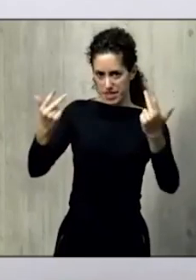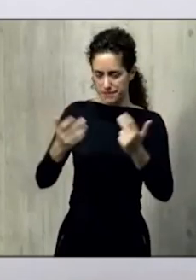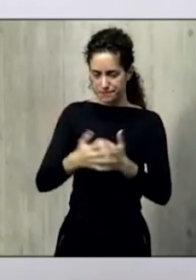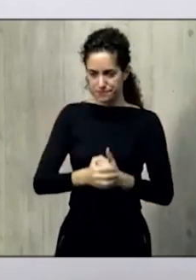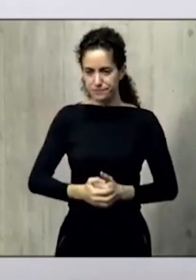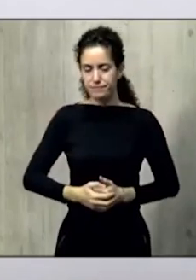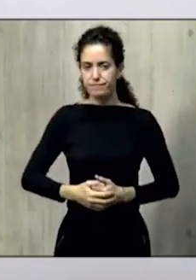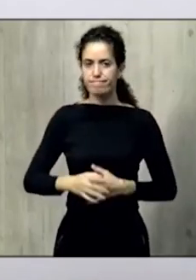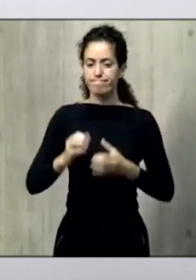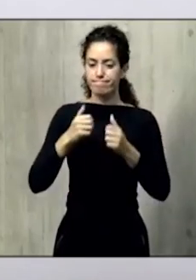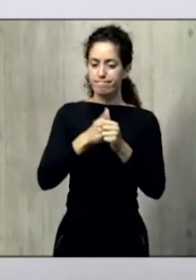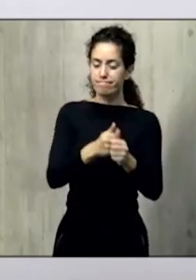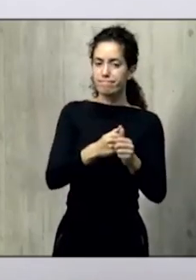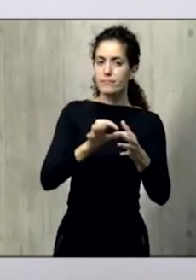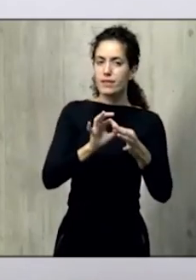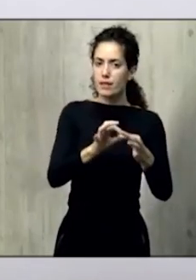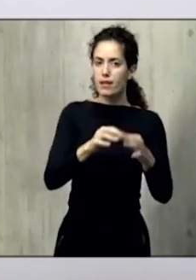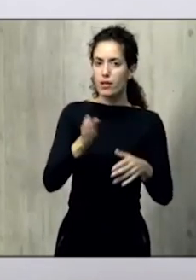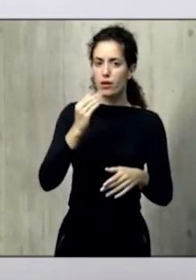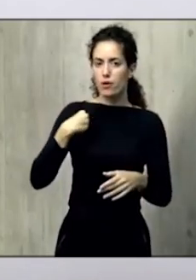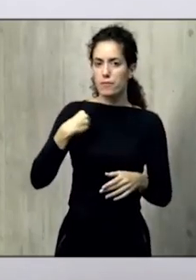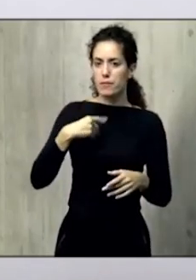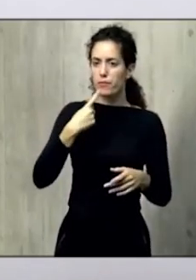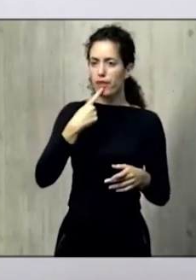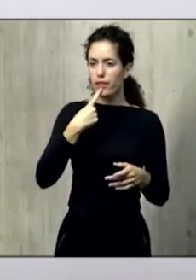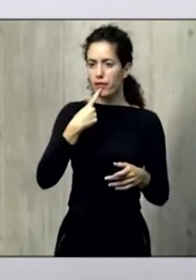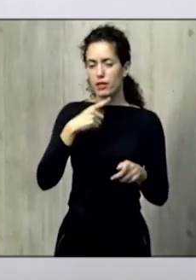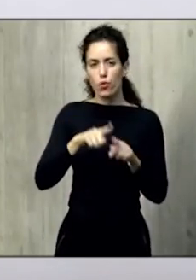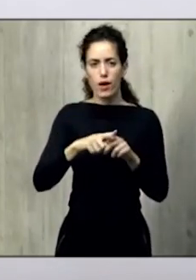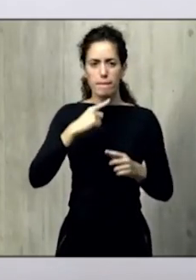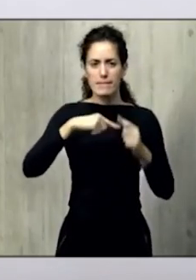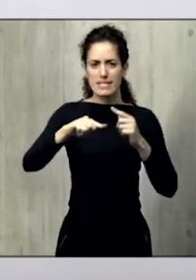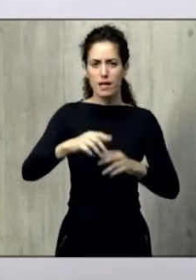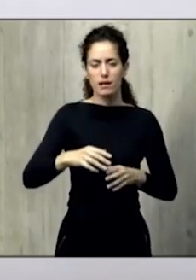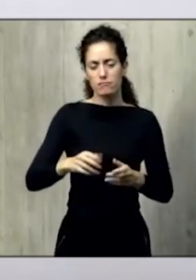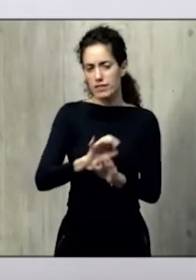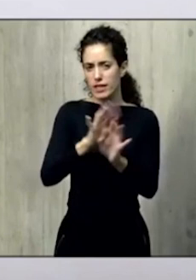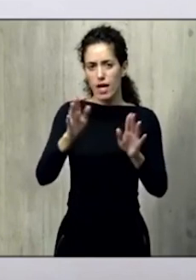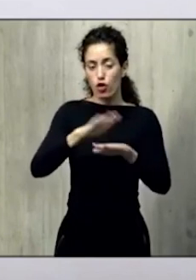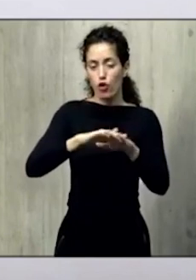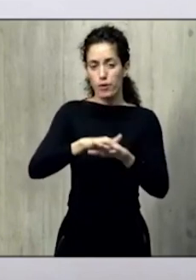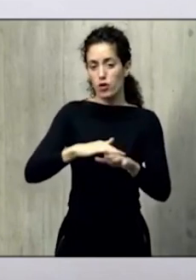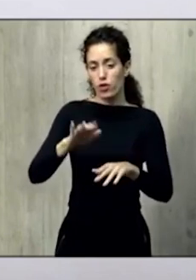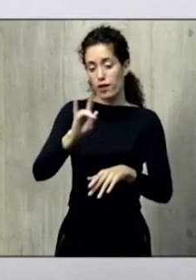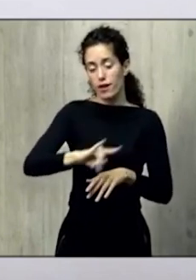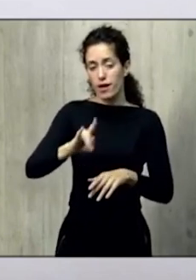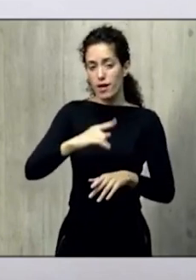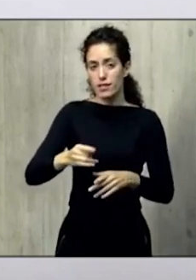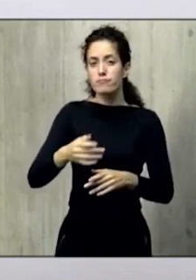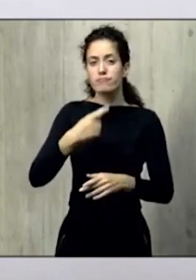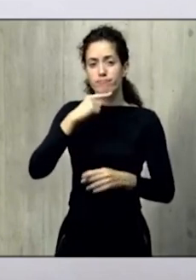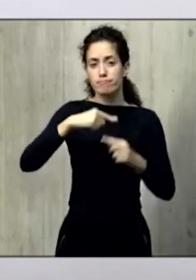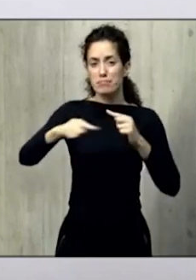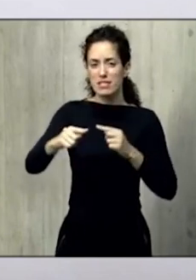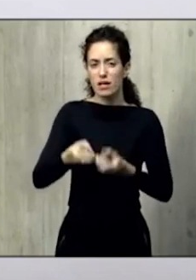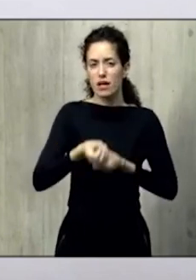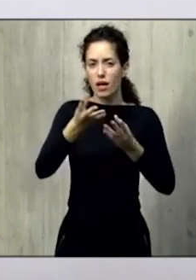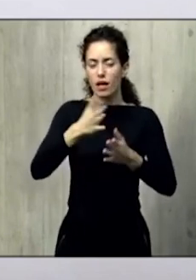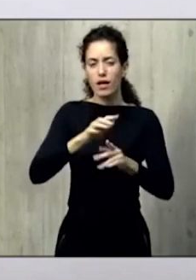Quisiéramos destacar y mandar un mensaje claro desde el gobierno de Canarias porque las últimas horas